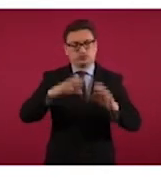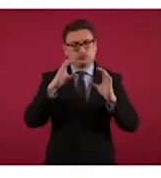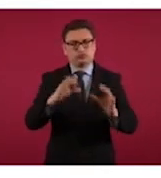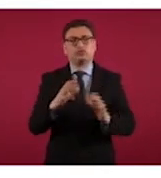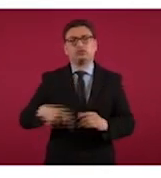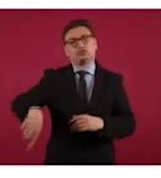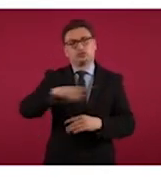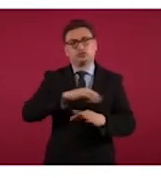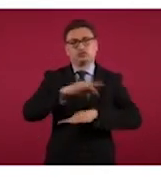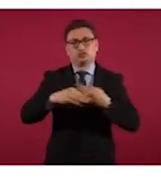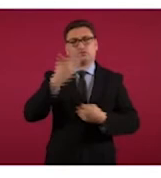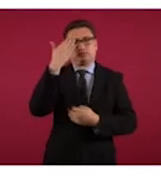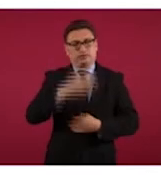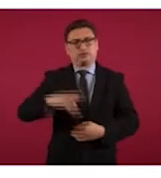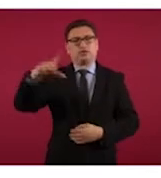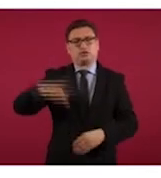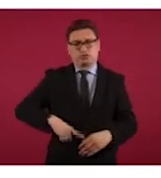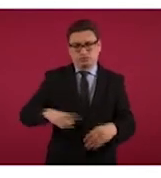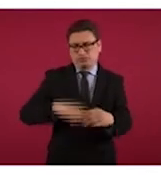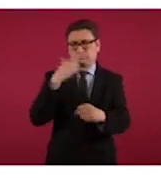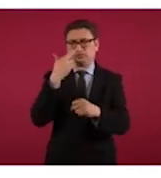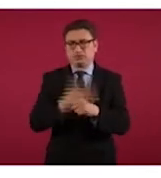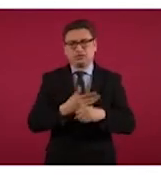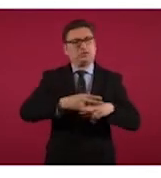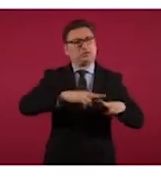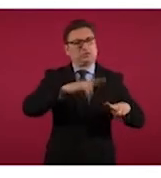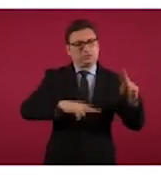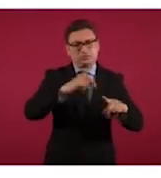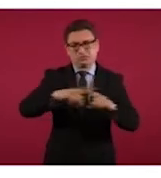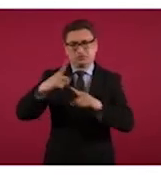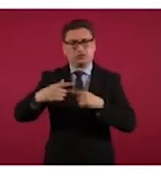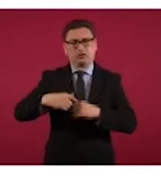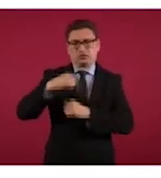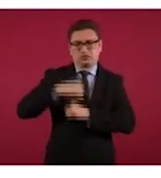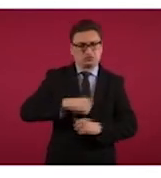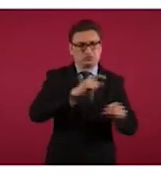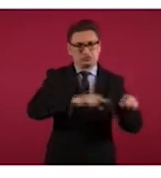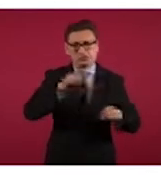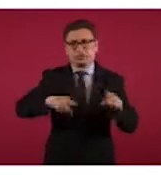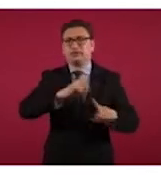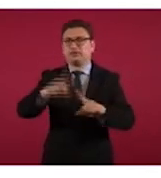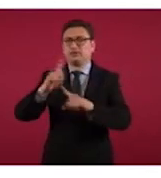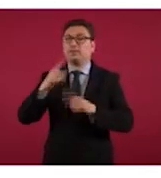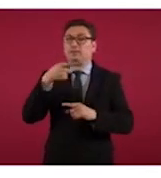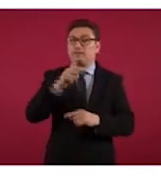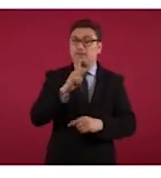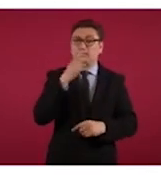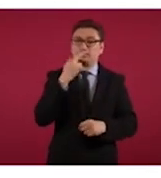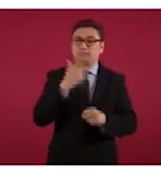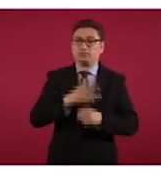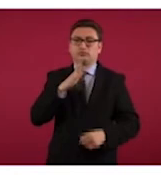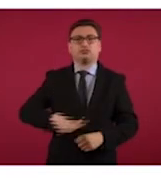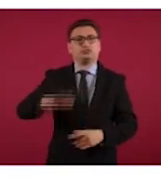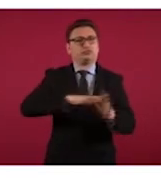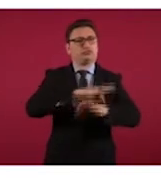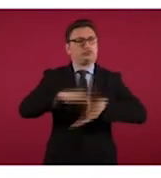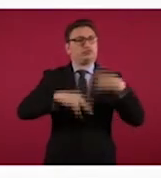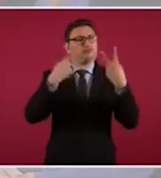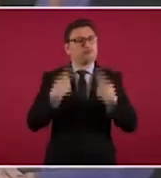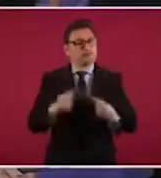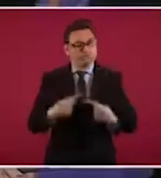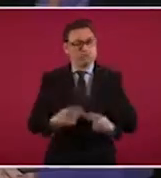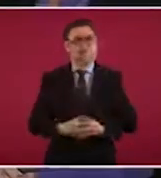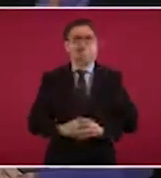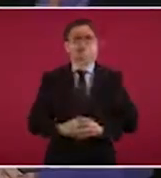responsabilidad de los gobiernos en sus distintos niveles, pero también es una responsabilidad que tenemos como sociedad. ¿La que